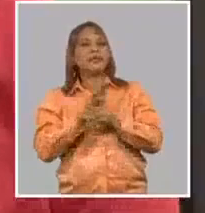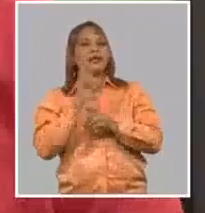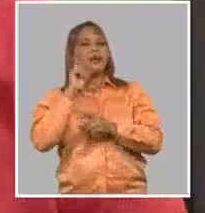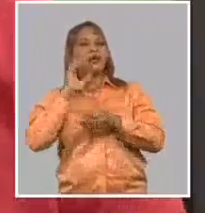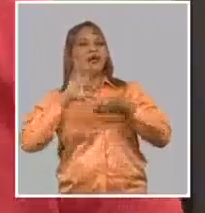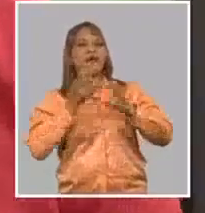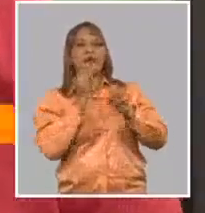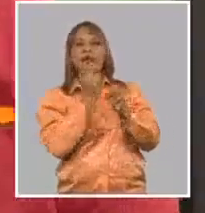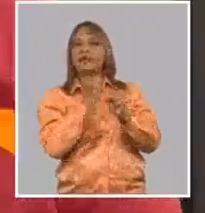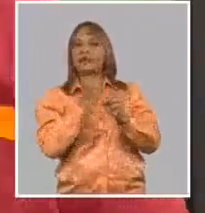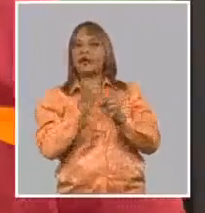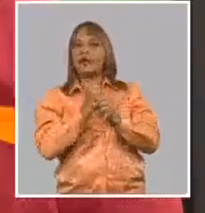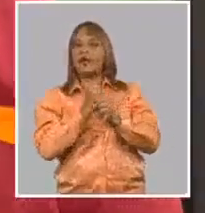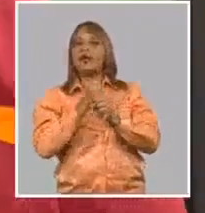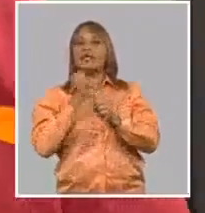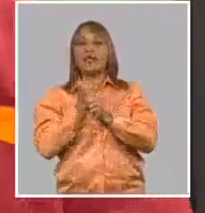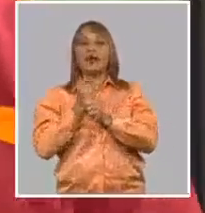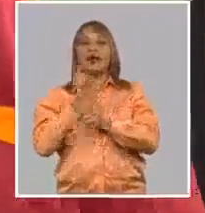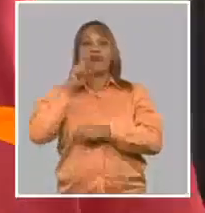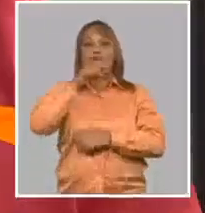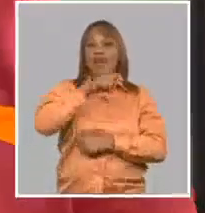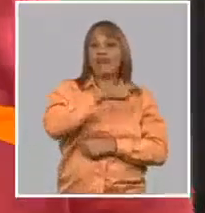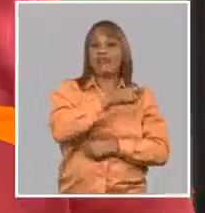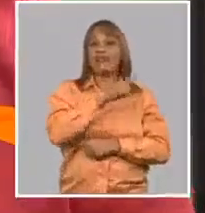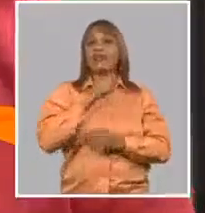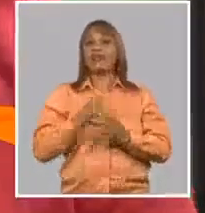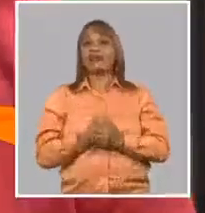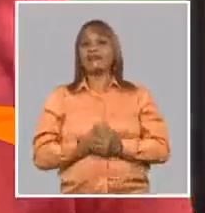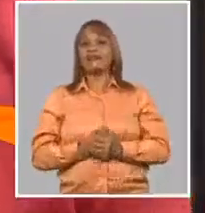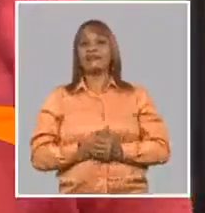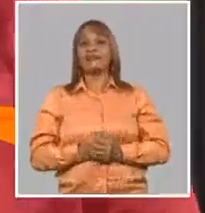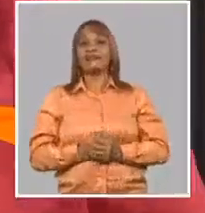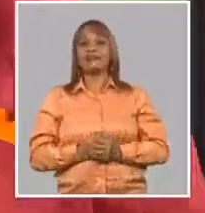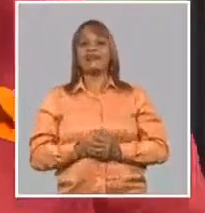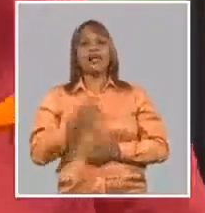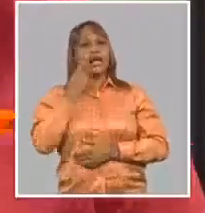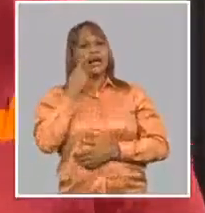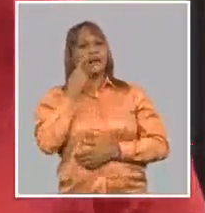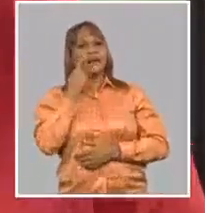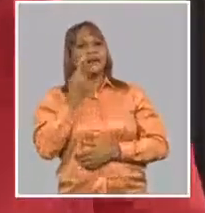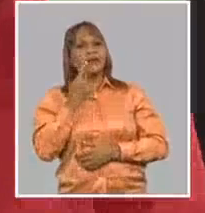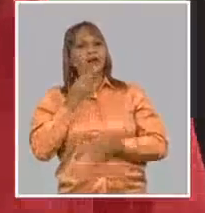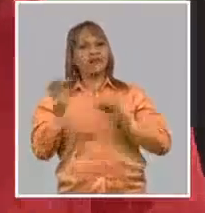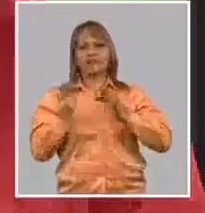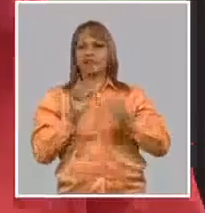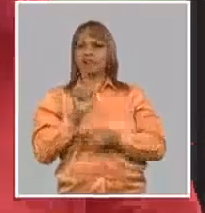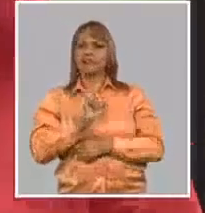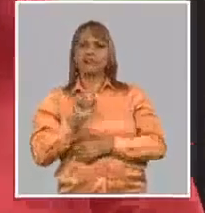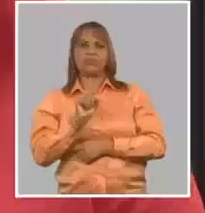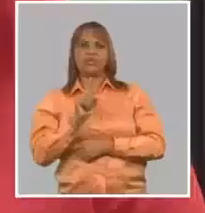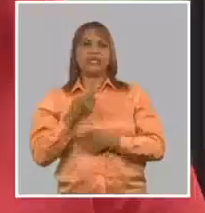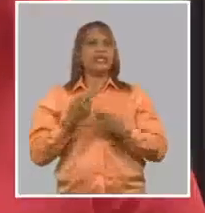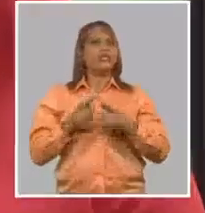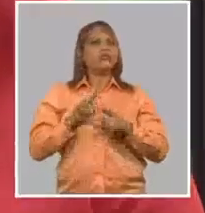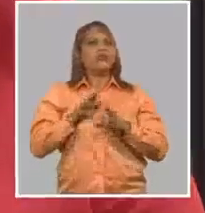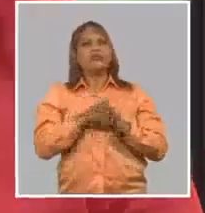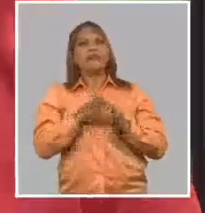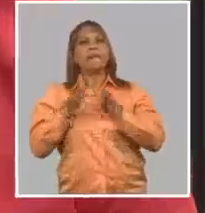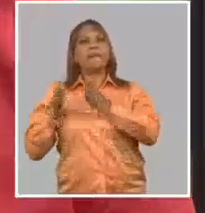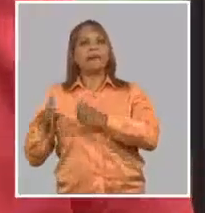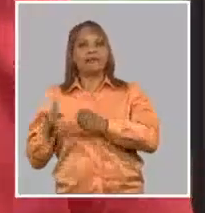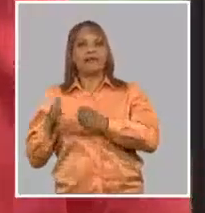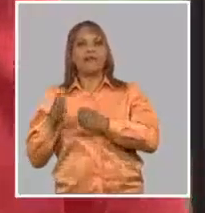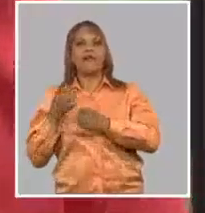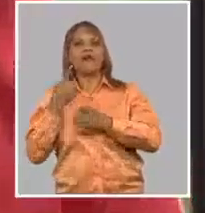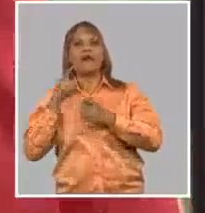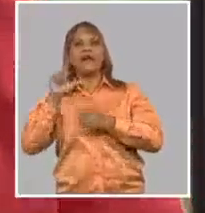estrategia trabajando con la bacteria Echerichia coli, vimos que no era funcional y entonces pasamos